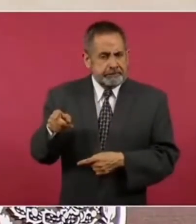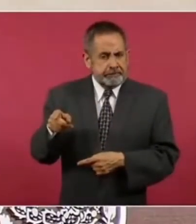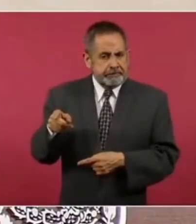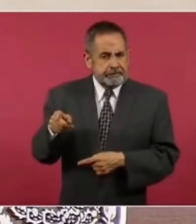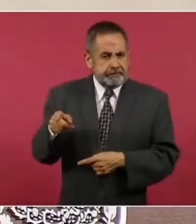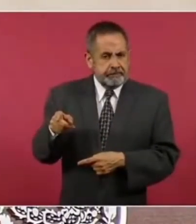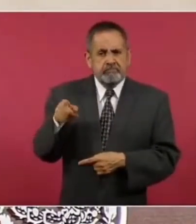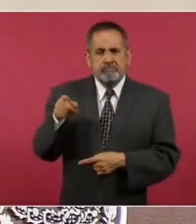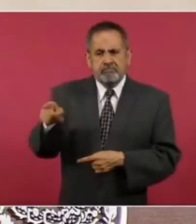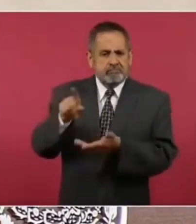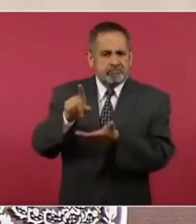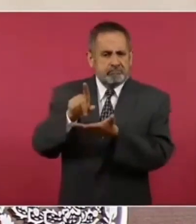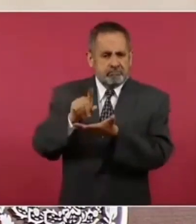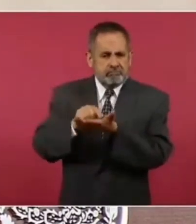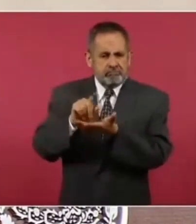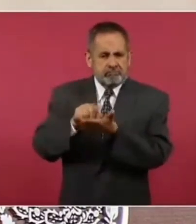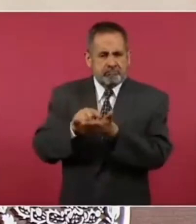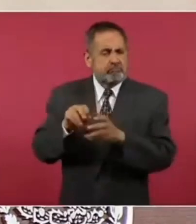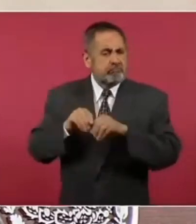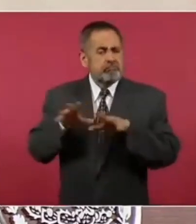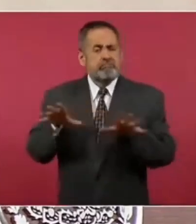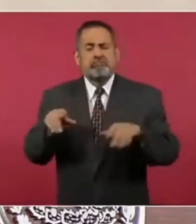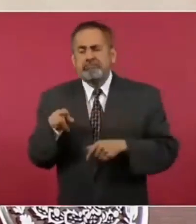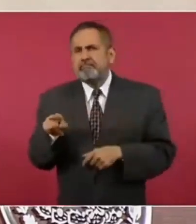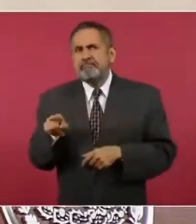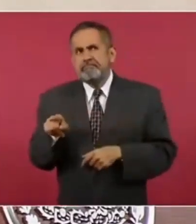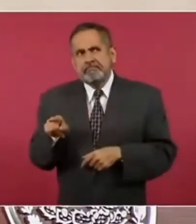Twitter que puso